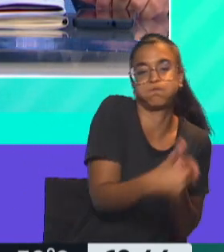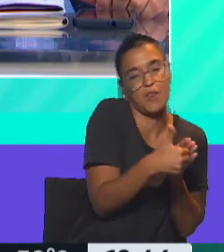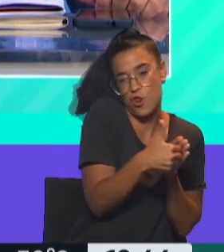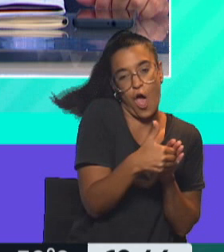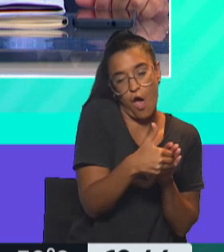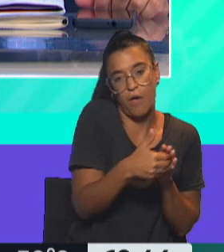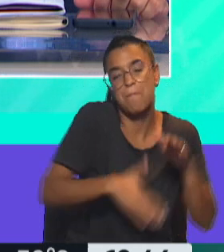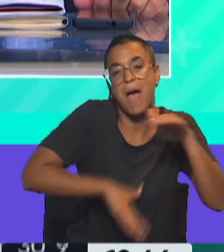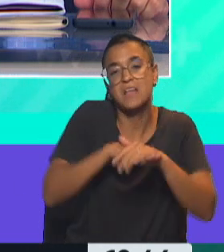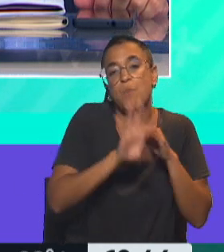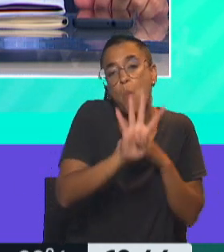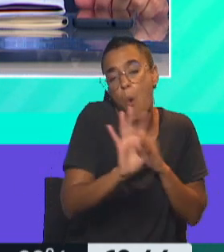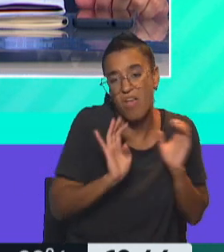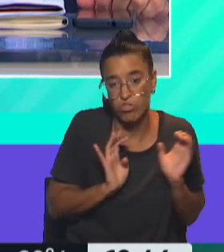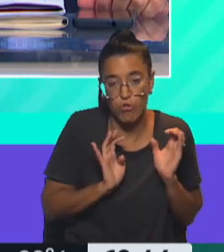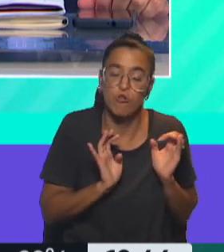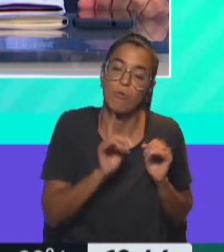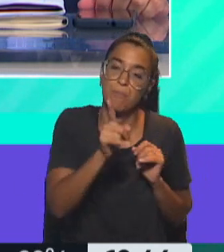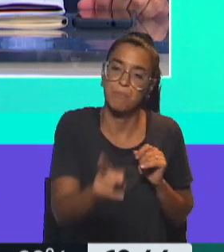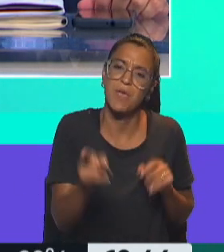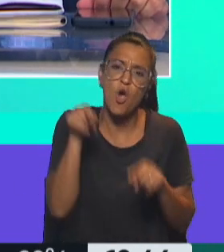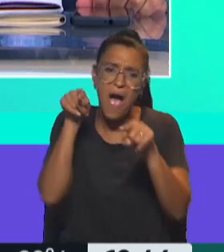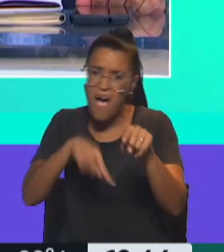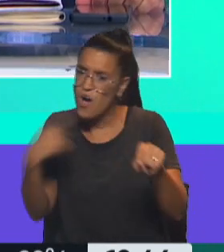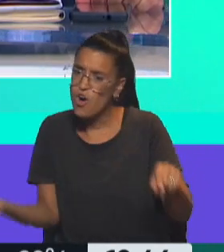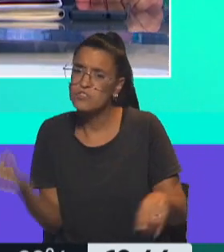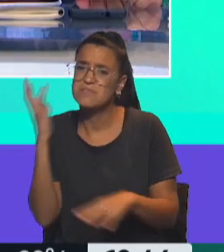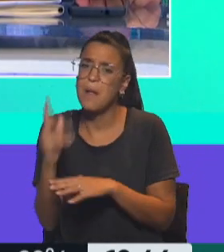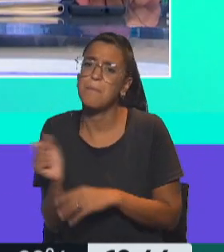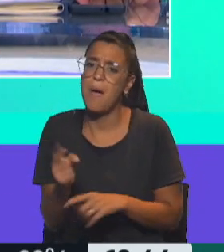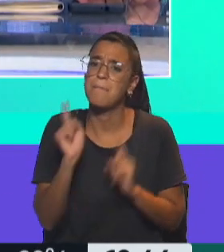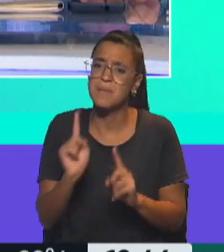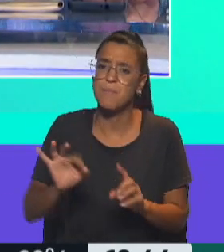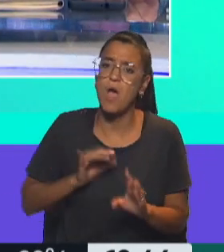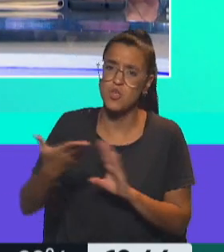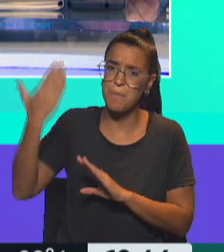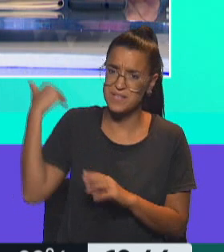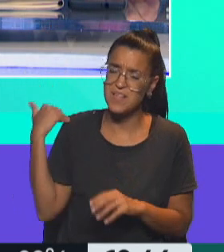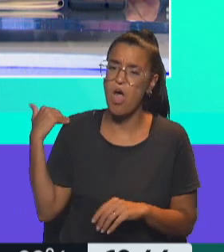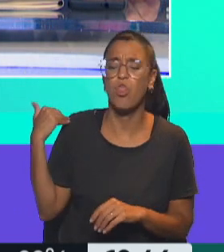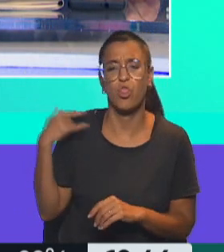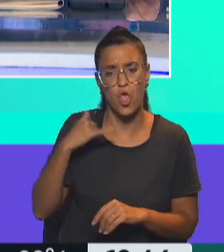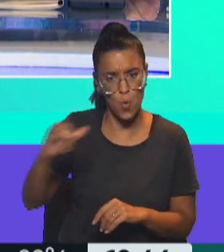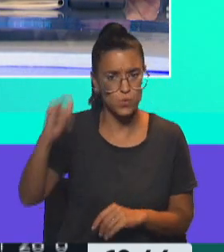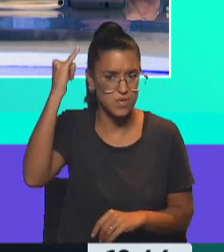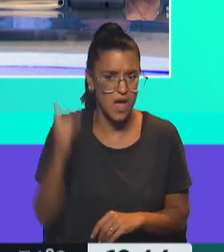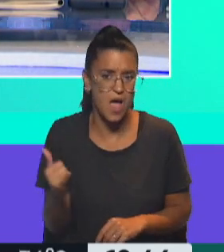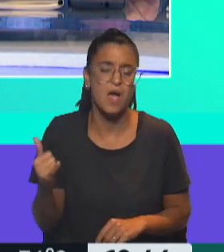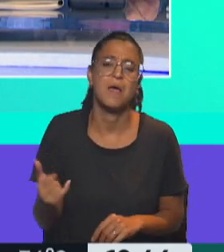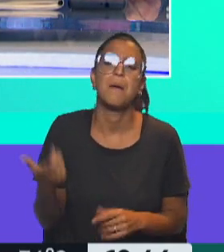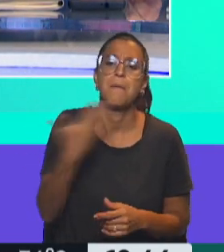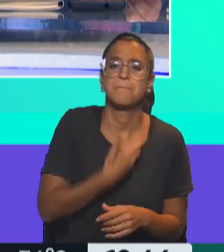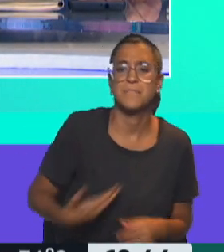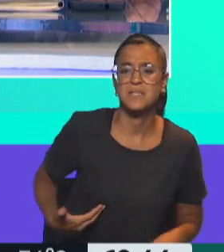lo que no es comprensible es este tipo de trampas, que no es la primera vez que se hacen. Ya el año pasado hubo denuncias. Recordemos que el presidente de la